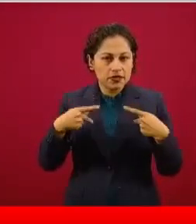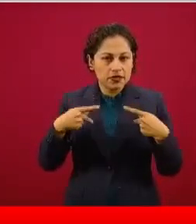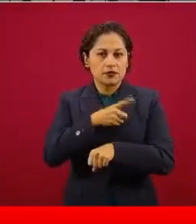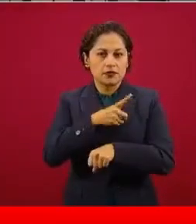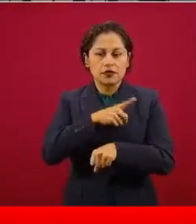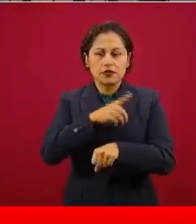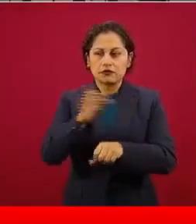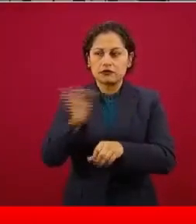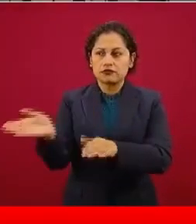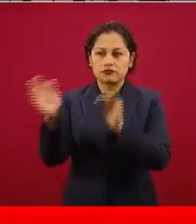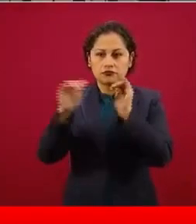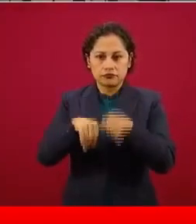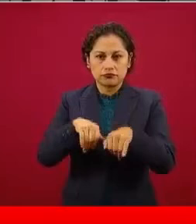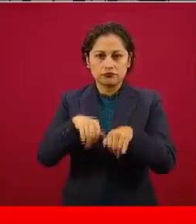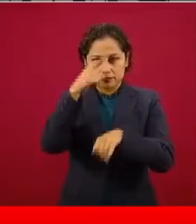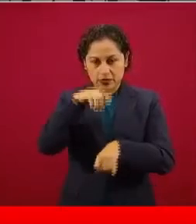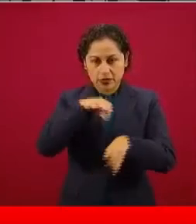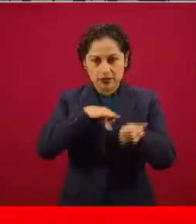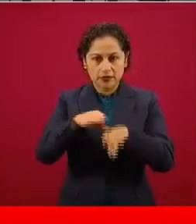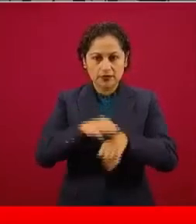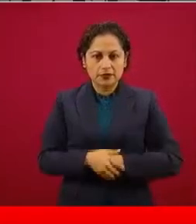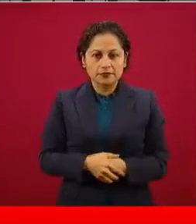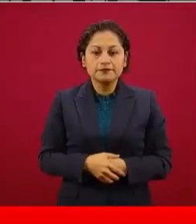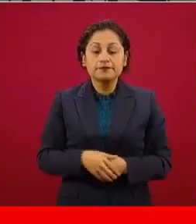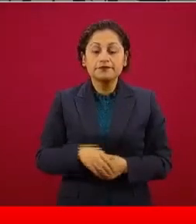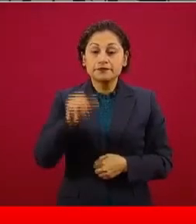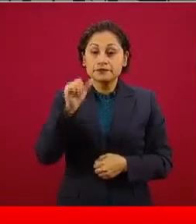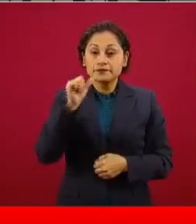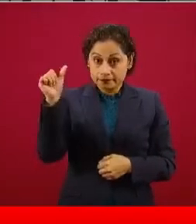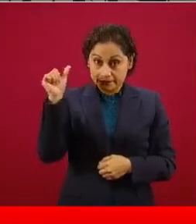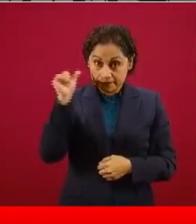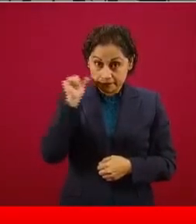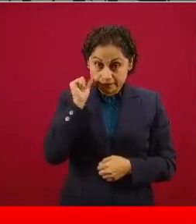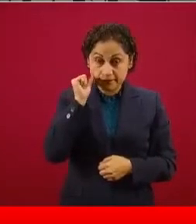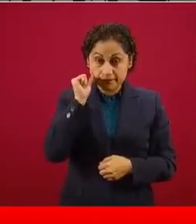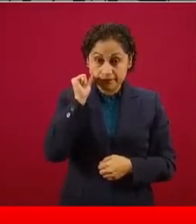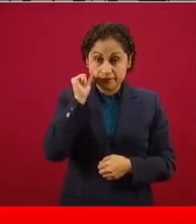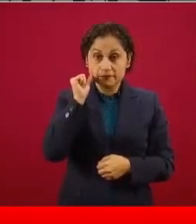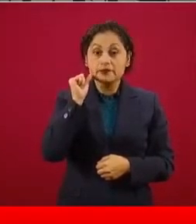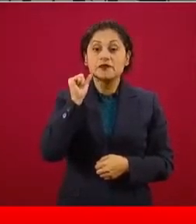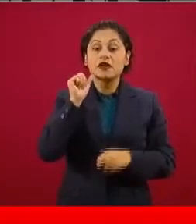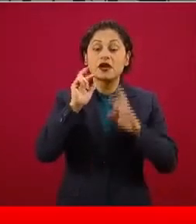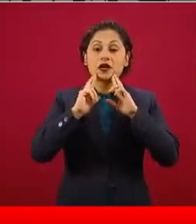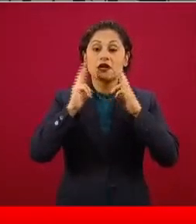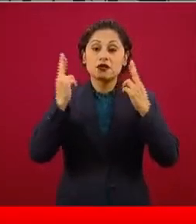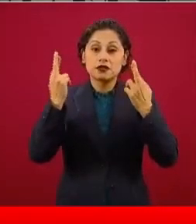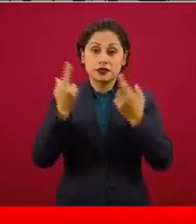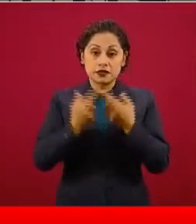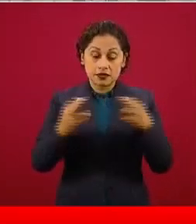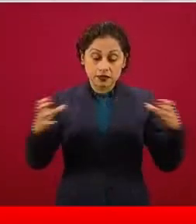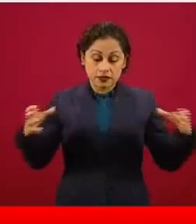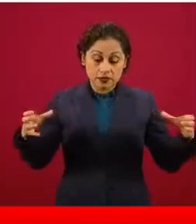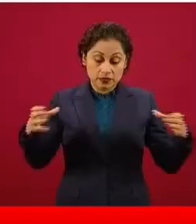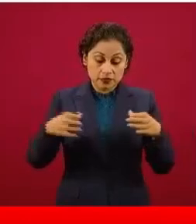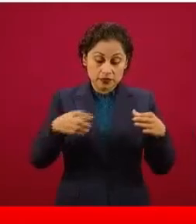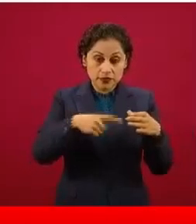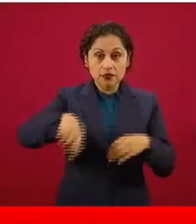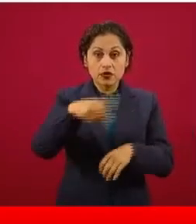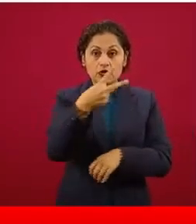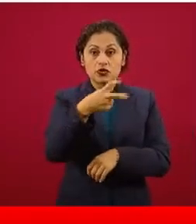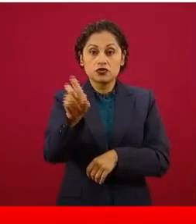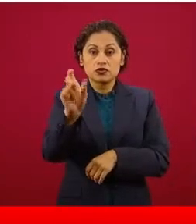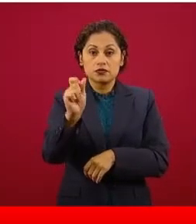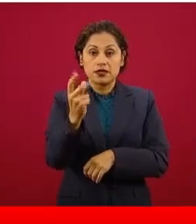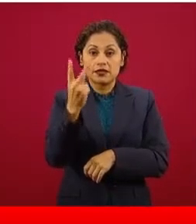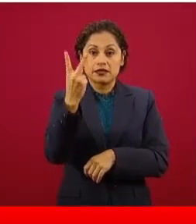Salud Federal. El día de ayer tuvimos una importante reunión con los 222 directores